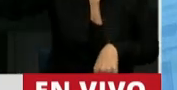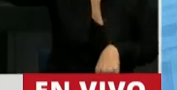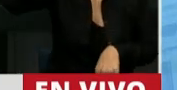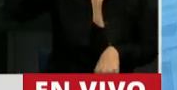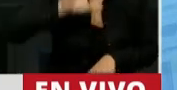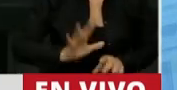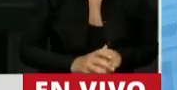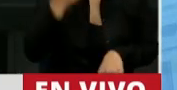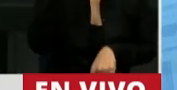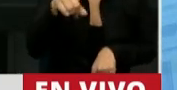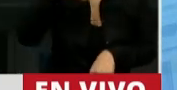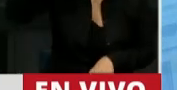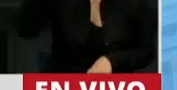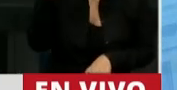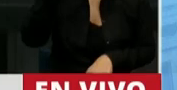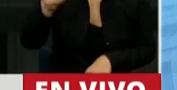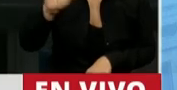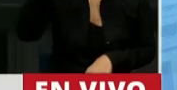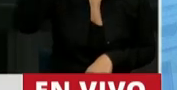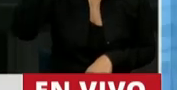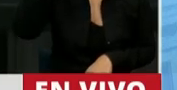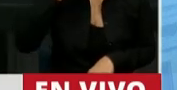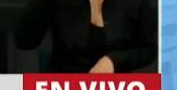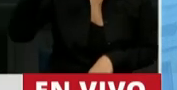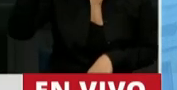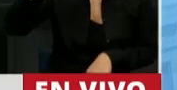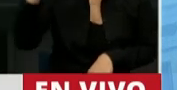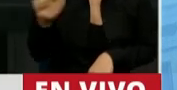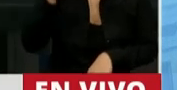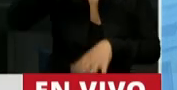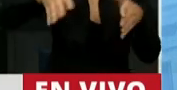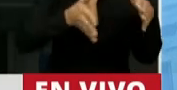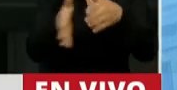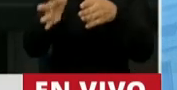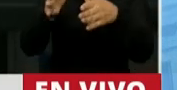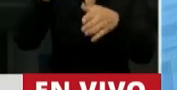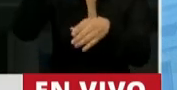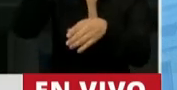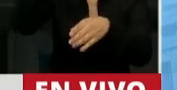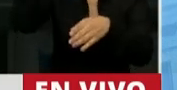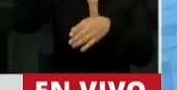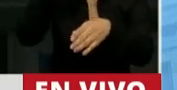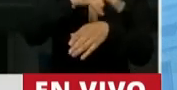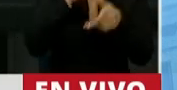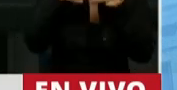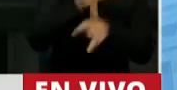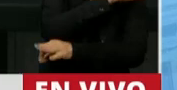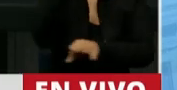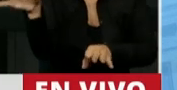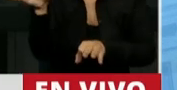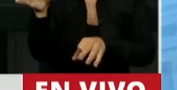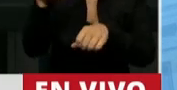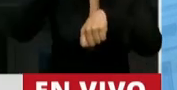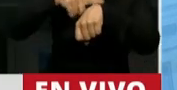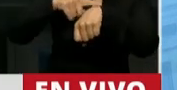pero Mauro Ledesma que murió en el Bermejo, ni lo nombran. El tiempo, diputada. Quiero pedir un minuto,